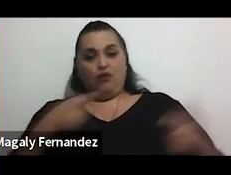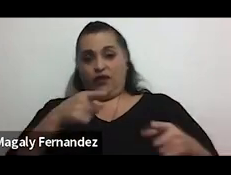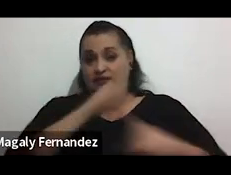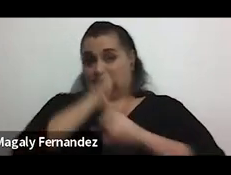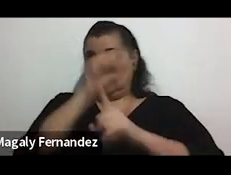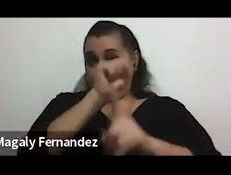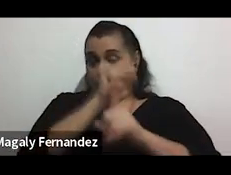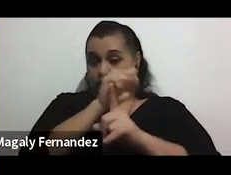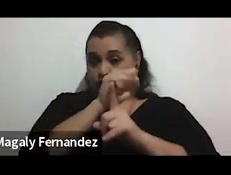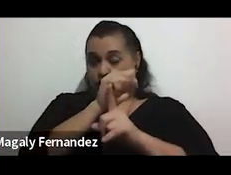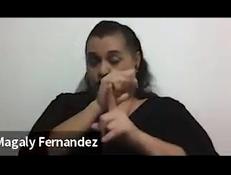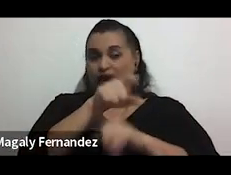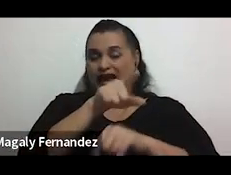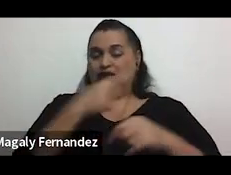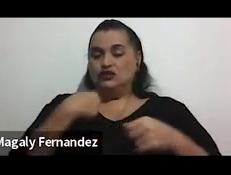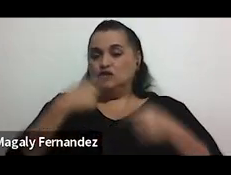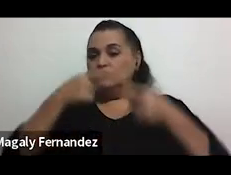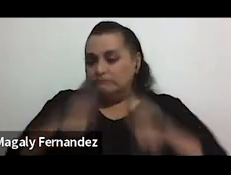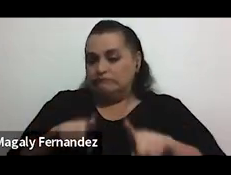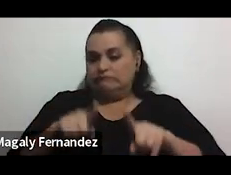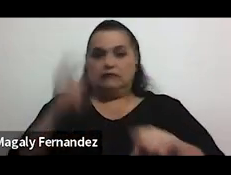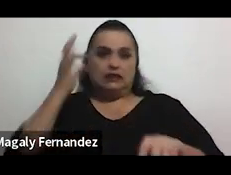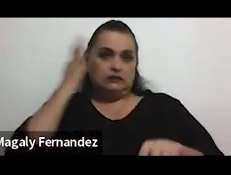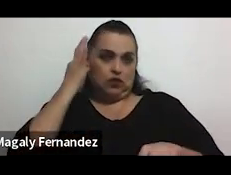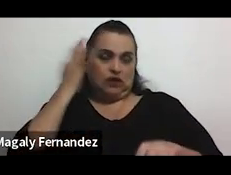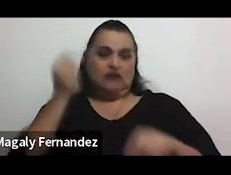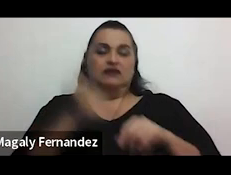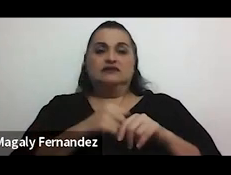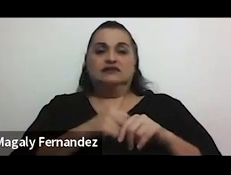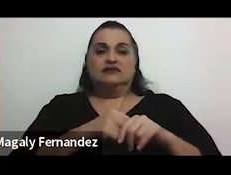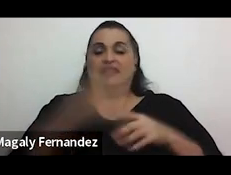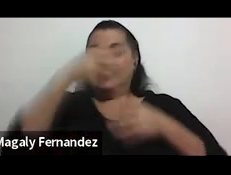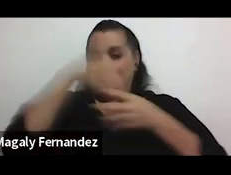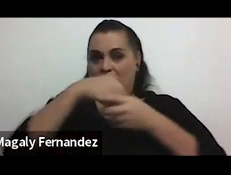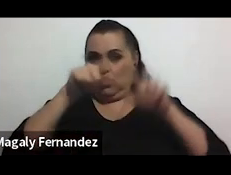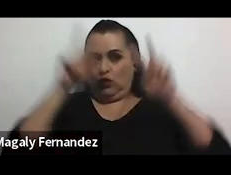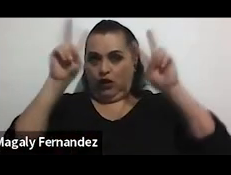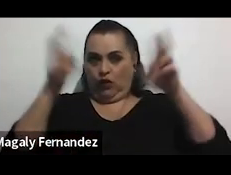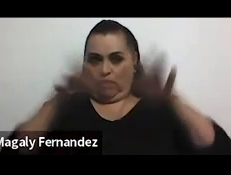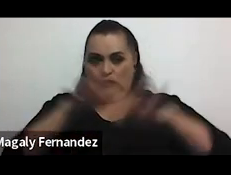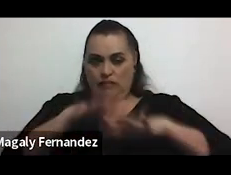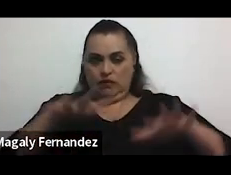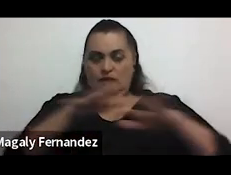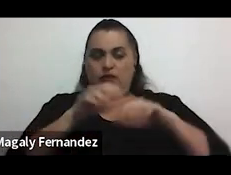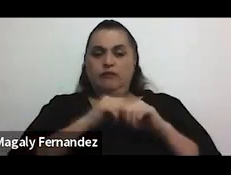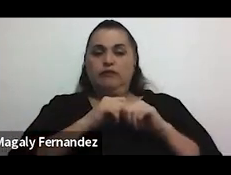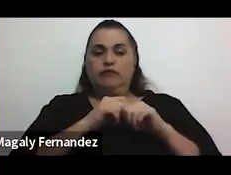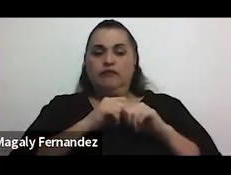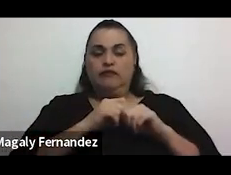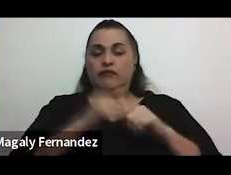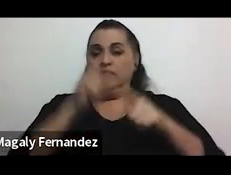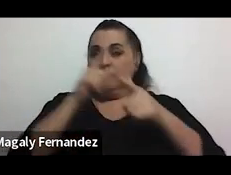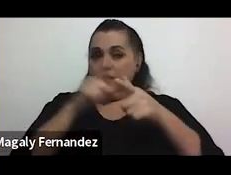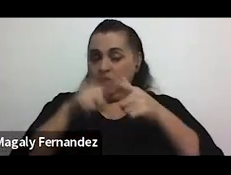que nos atraviesa como mujeres precisamente dentro de este contexto. Entonces, a partir